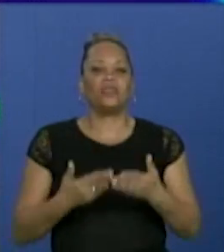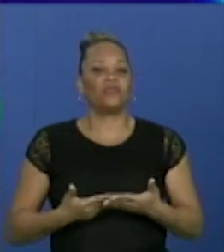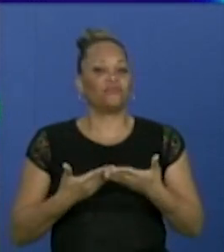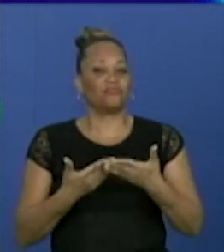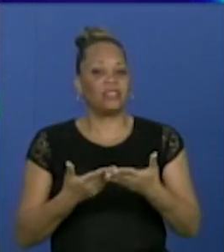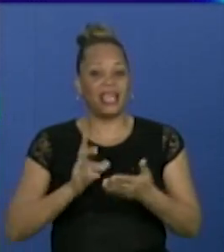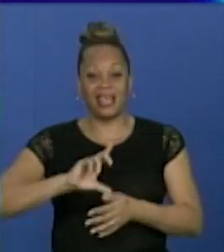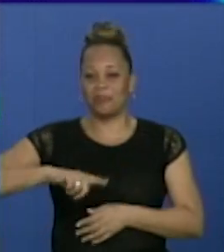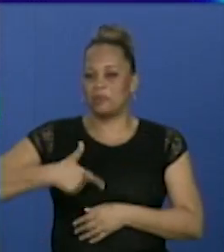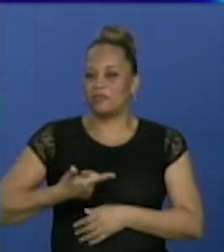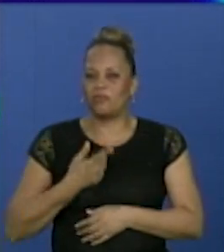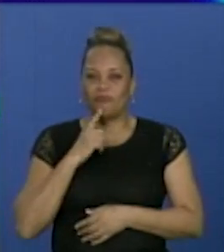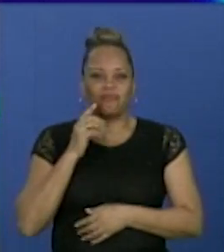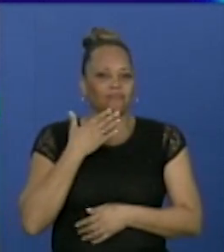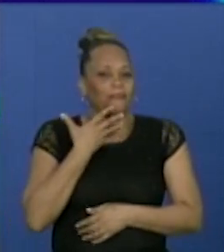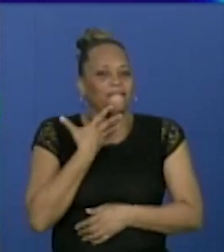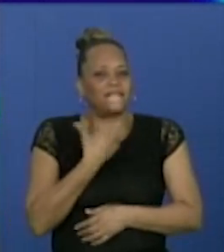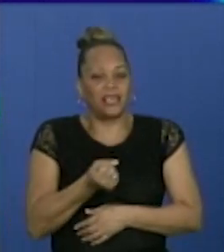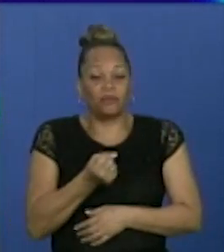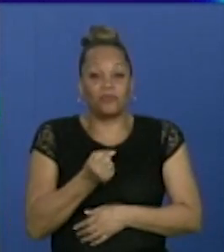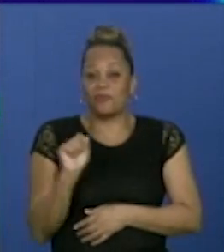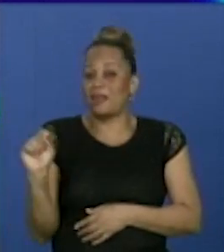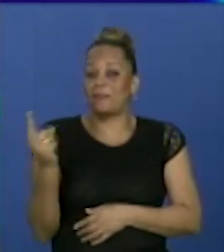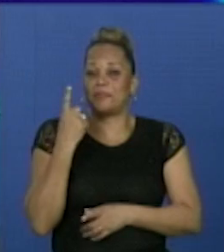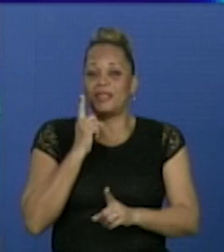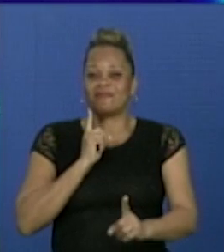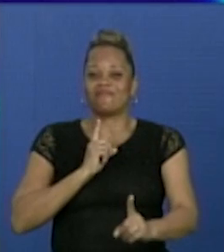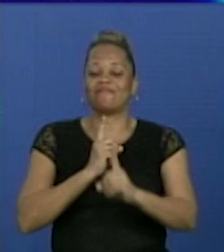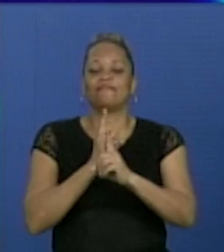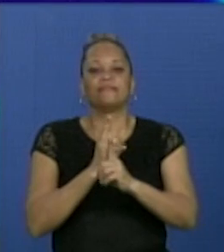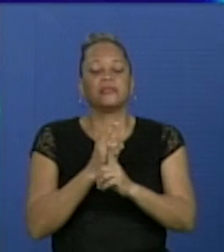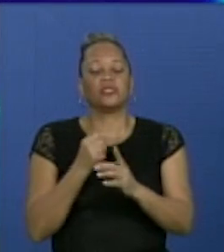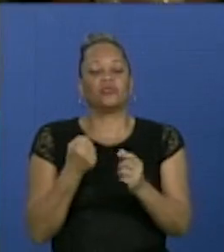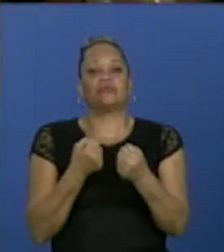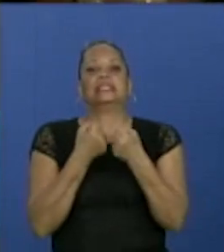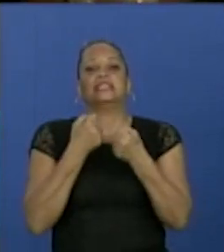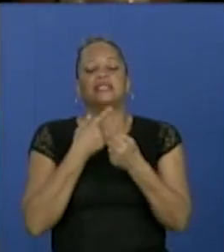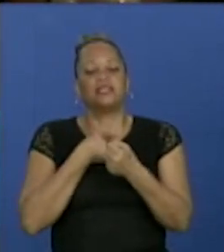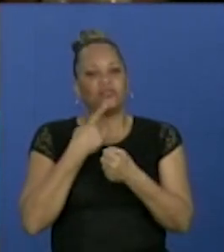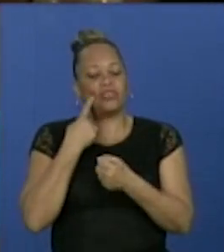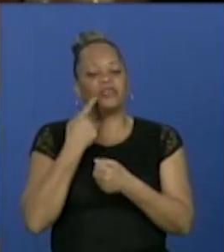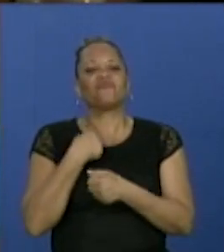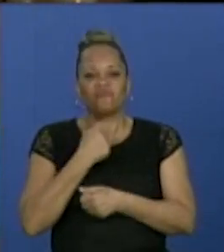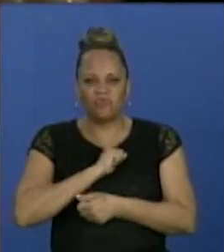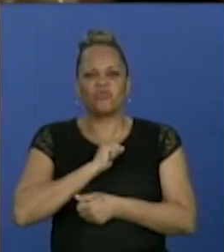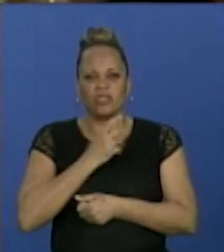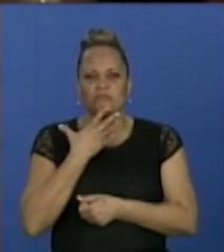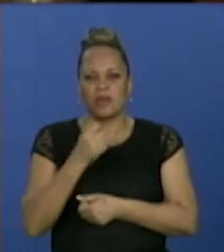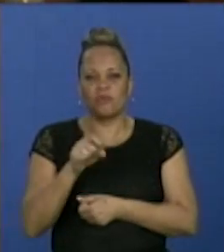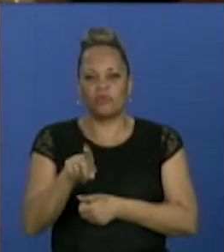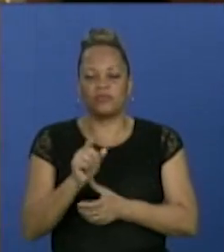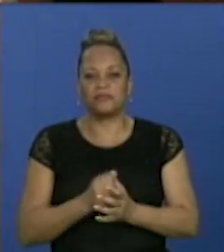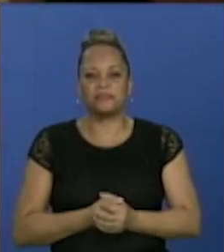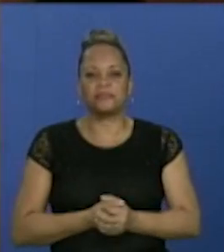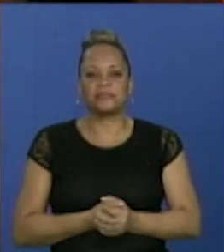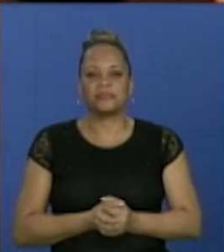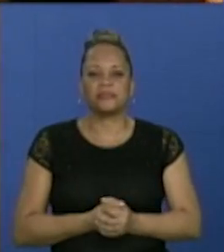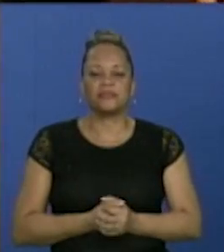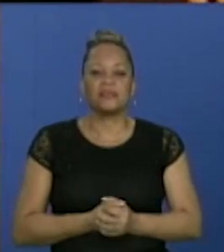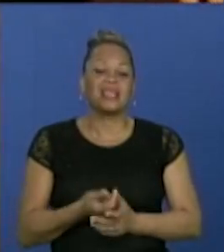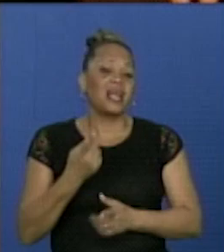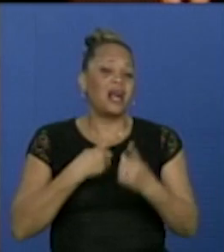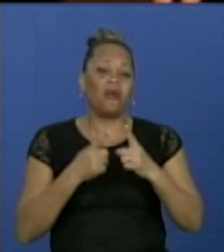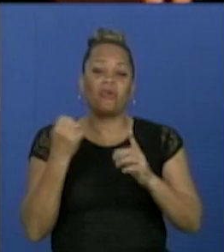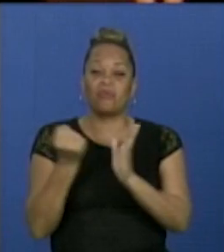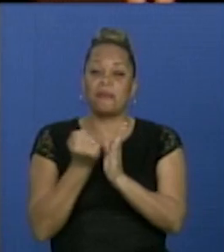mi primer encuentro real, que me chocó, dije, wow, quiero hacer esto. Humberto Rodríguez fue su maestro, y aunque